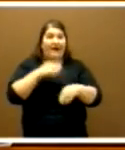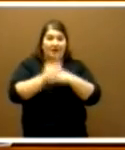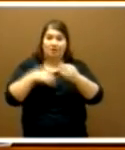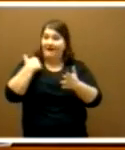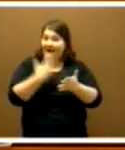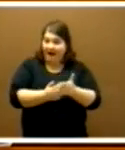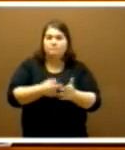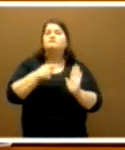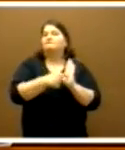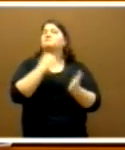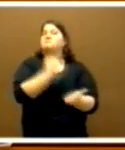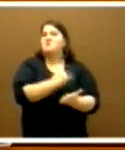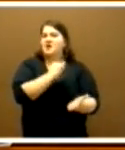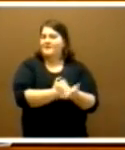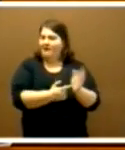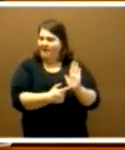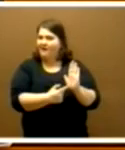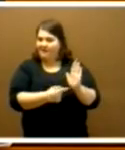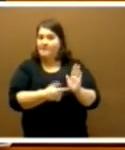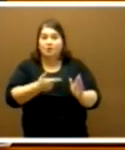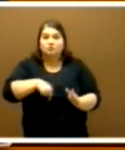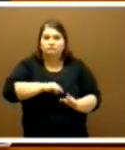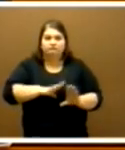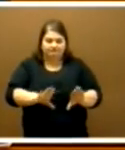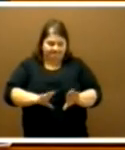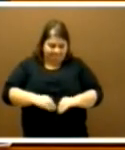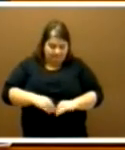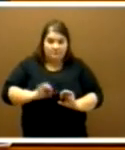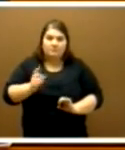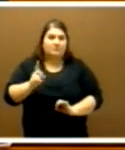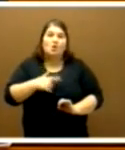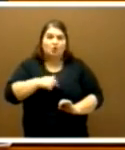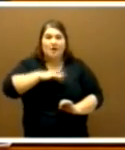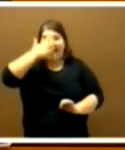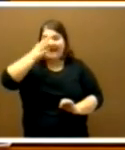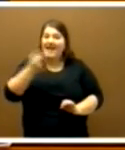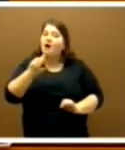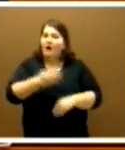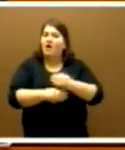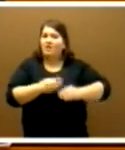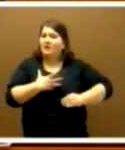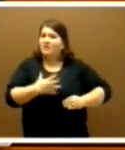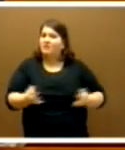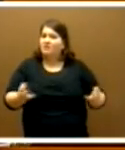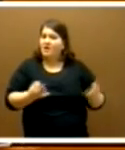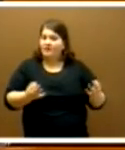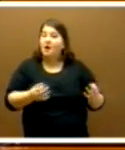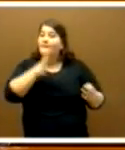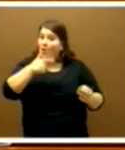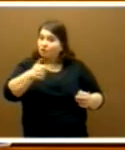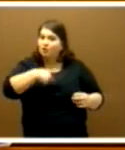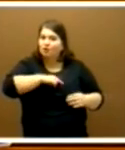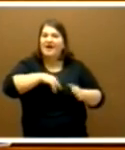llevando a cabo. Pero no nos conformamos y creemos que debemos hacer mucho más. Y por eso presentamos, entre otras cosas, la estrategia de